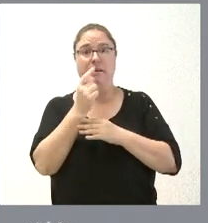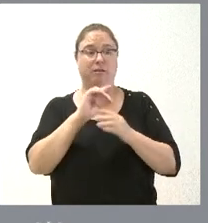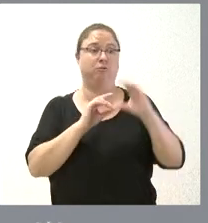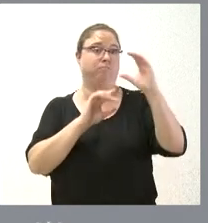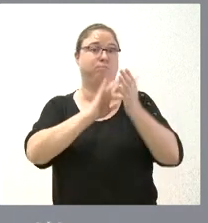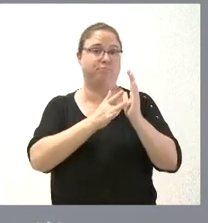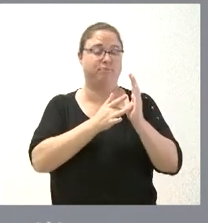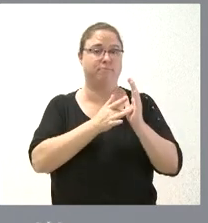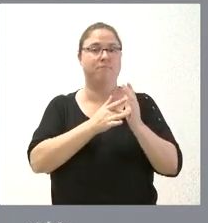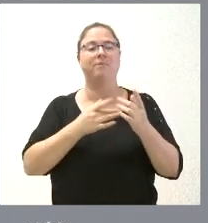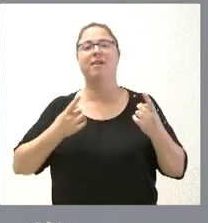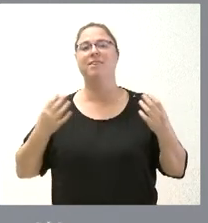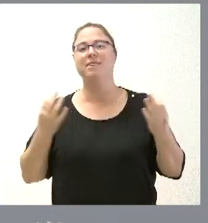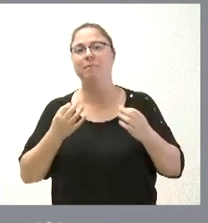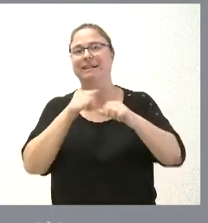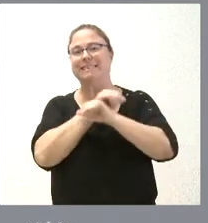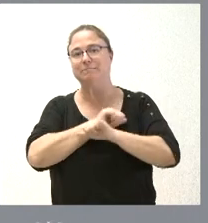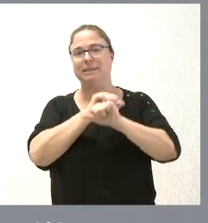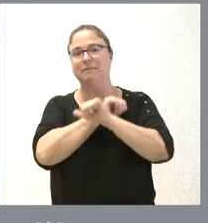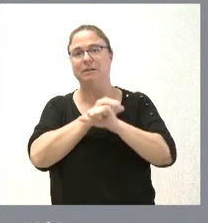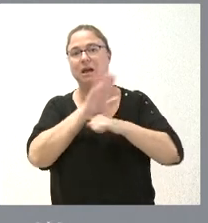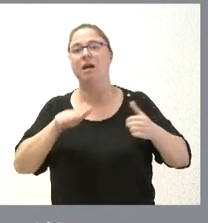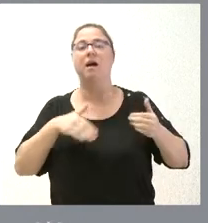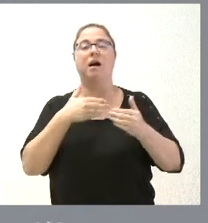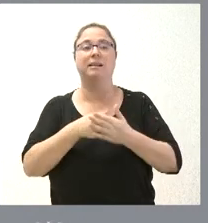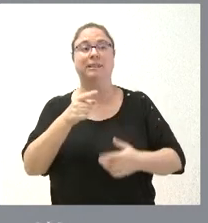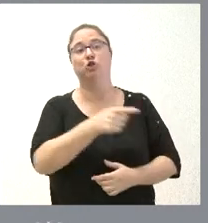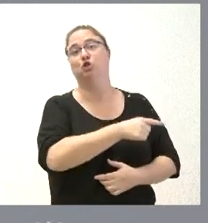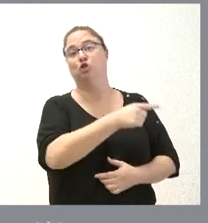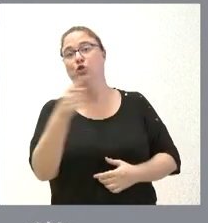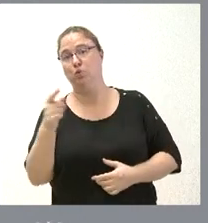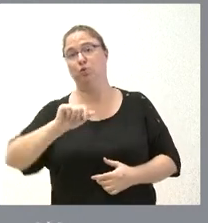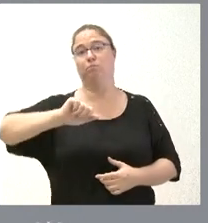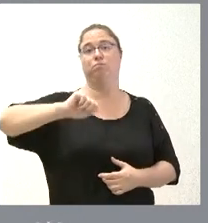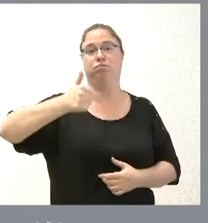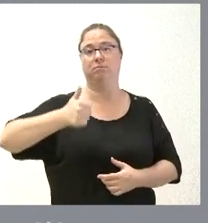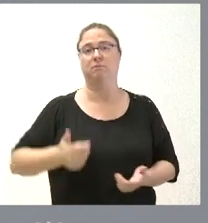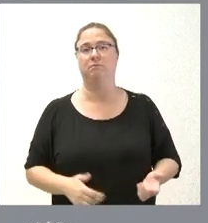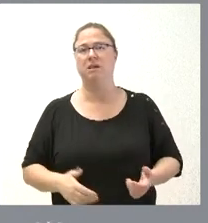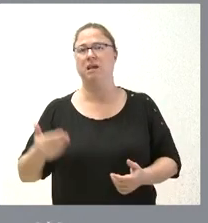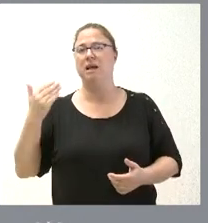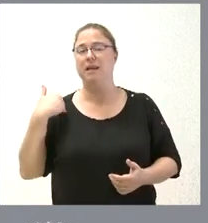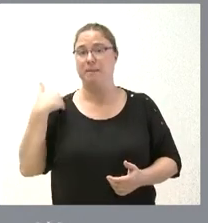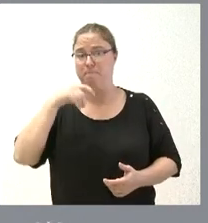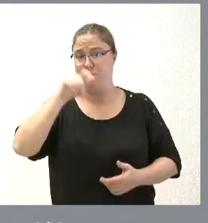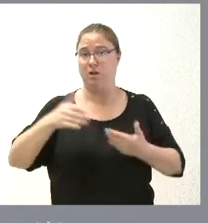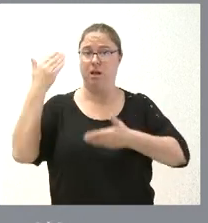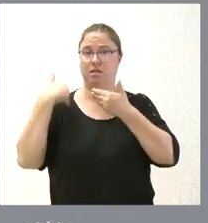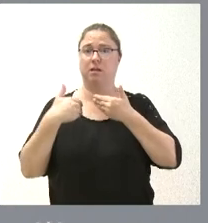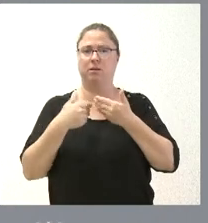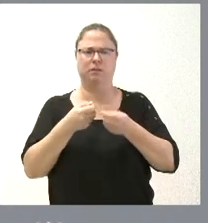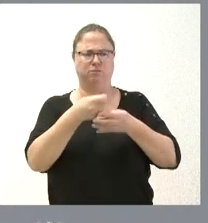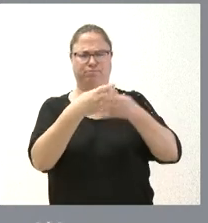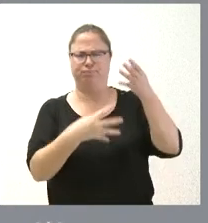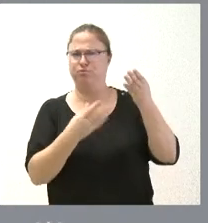rápido. Hay que esperar, lógicamente, a que se conceda para todos ellos. Hay determinados demandantes, son muchas